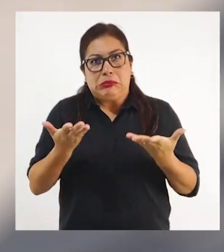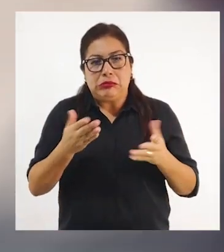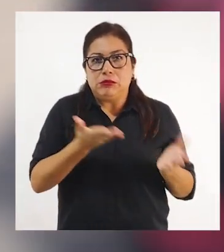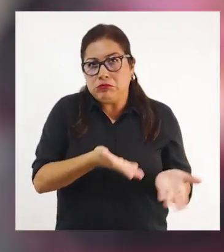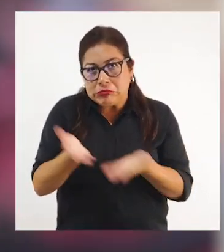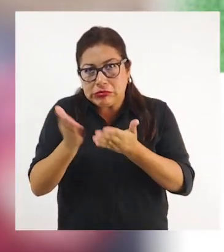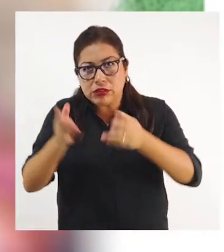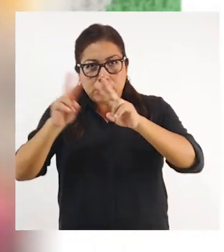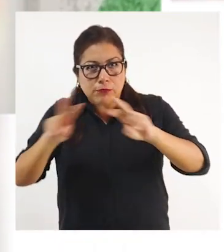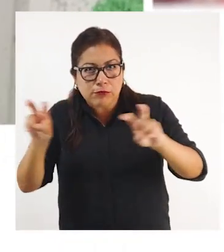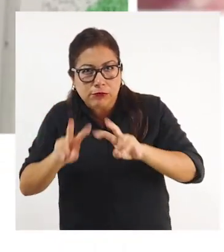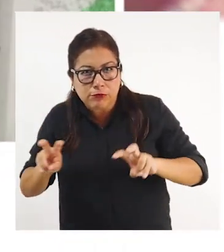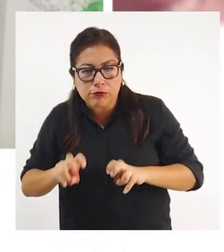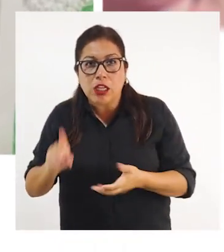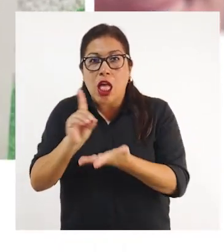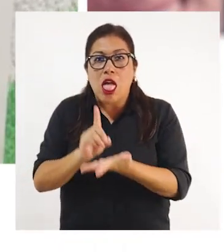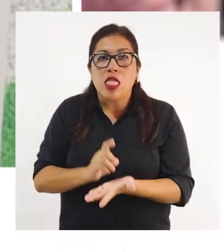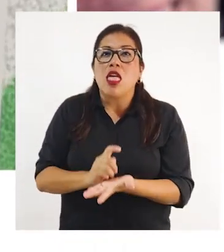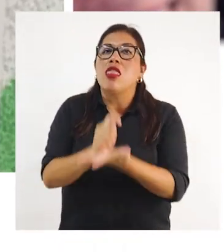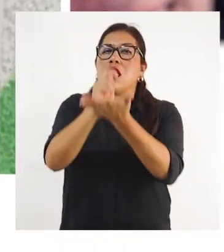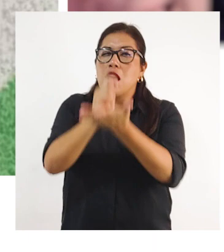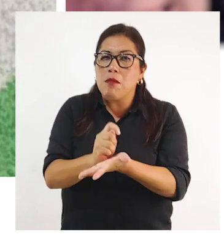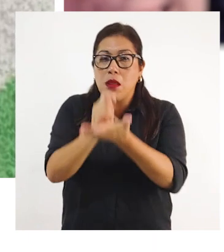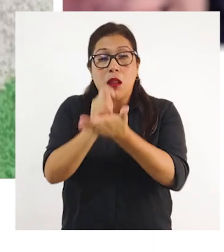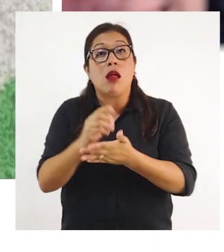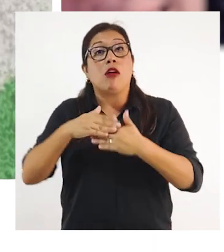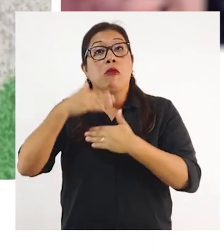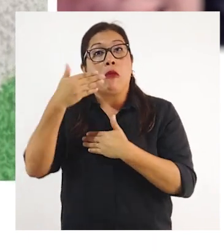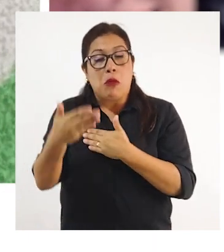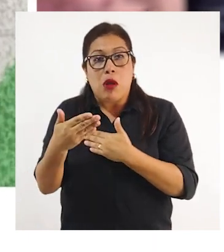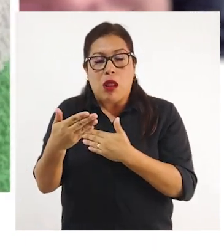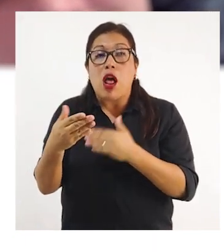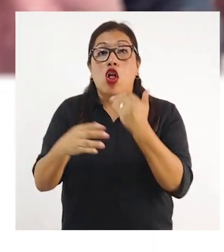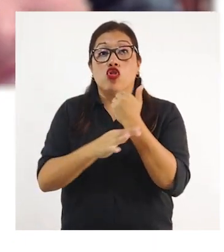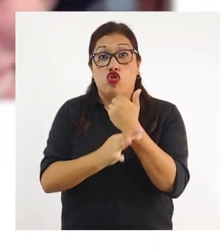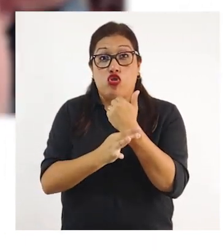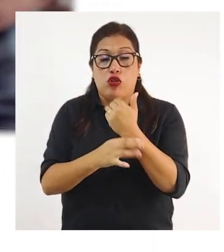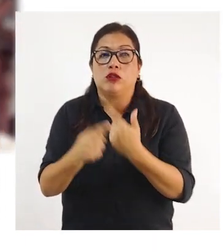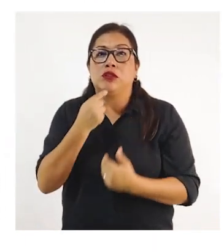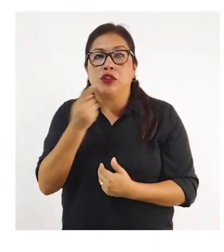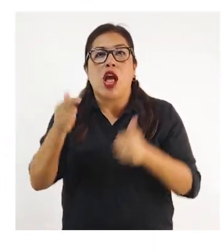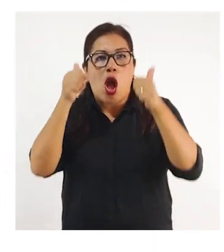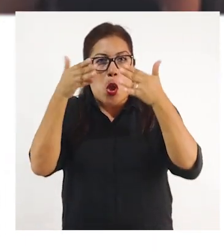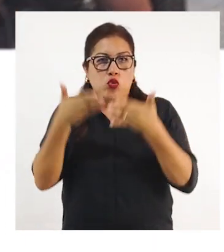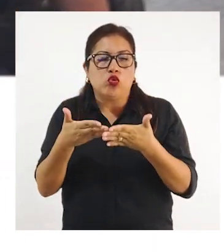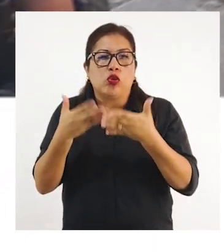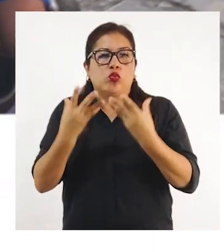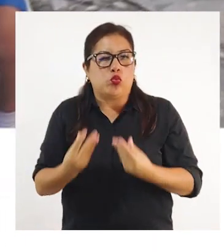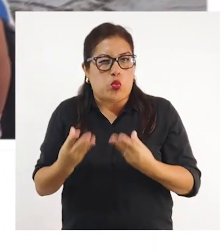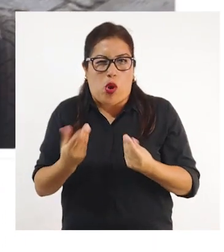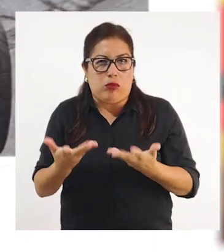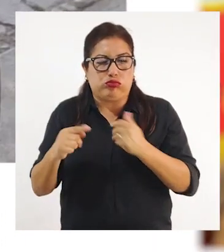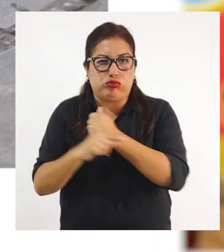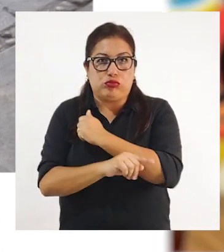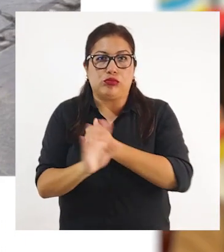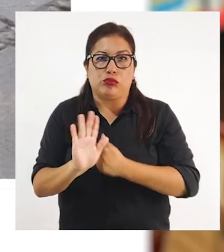diagnósticos, llevando a las terapias y al final nos han dicho que tiene autismo leve.